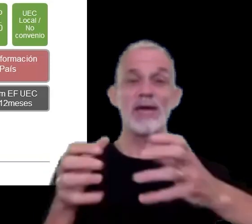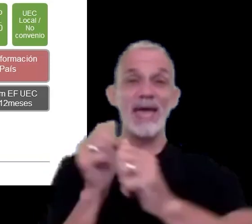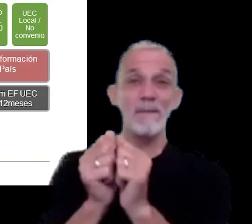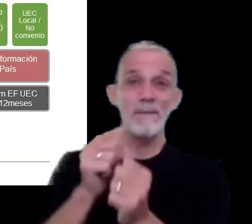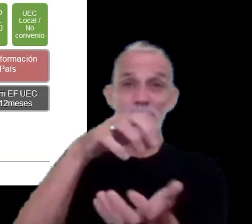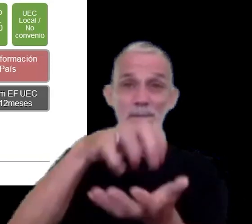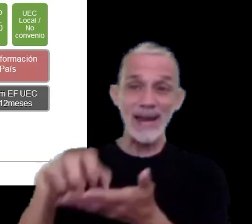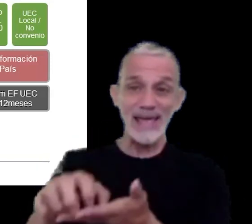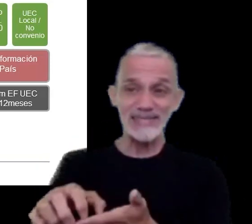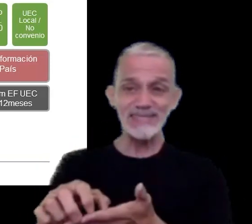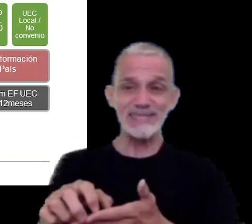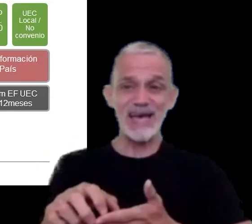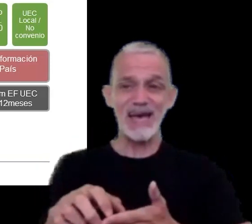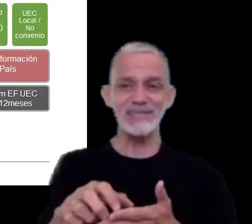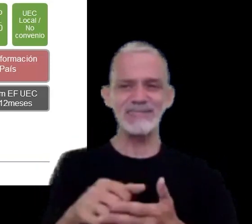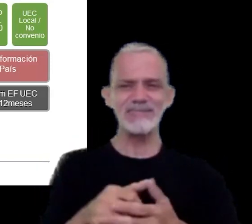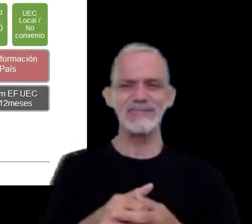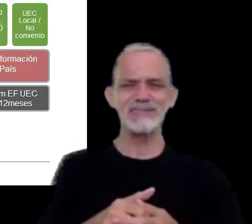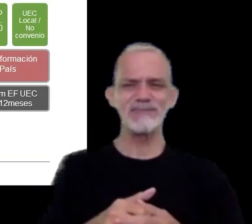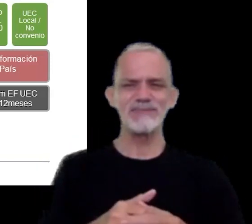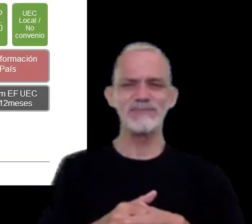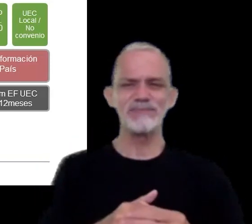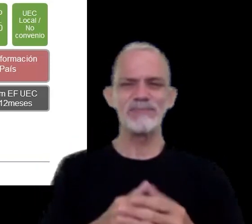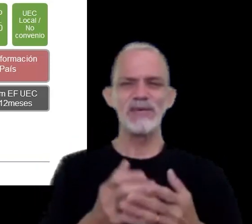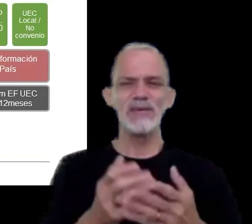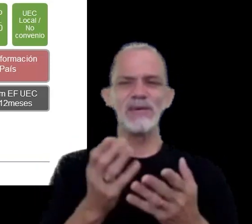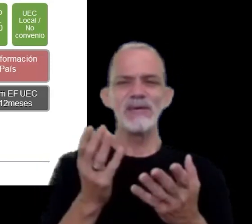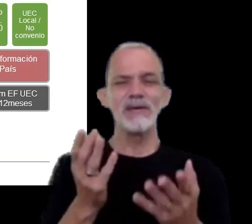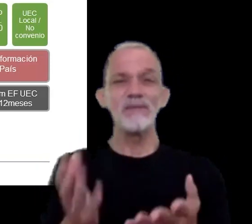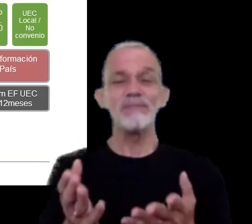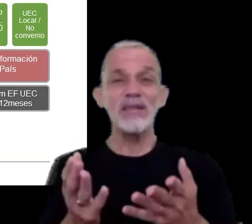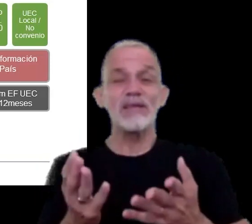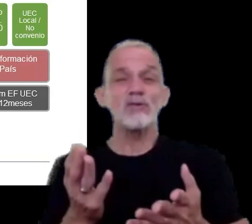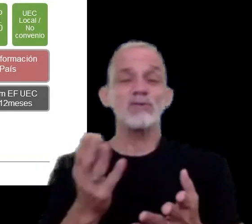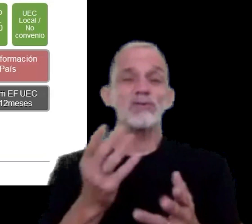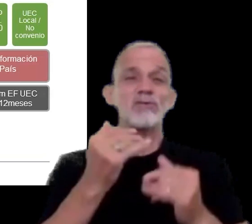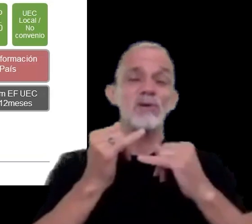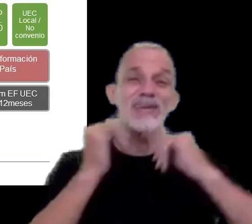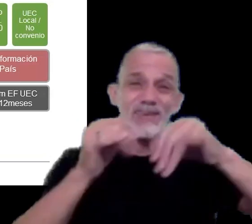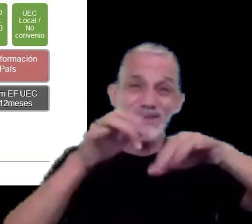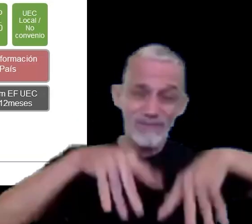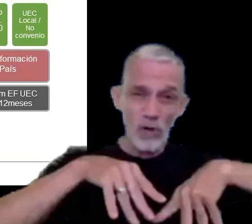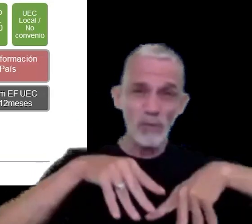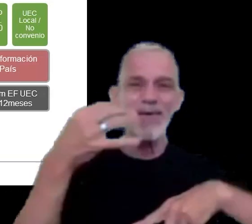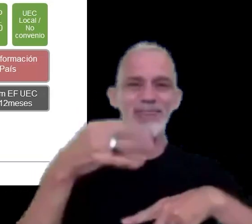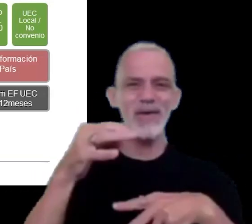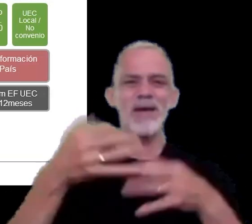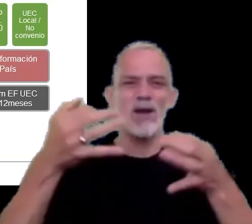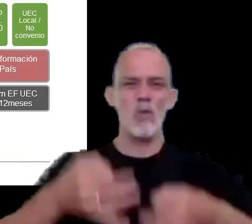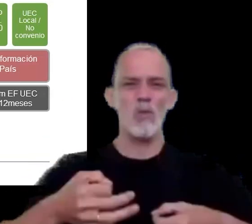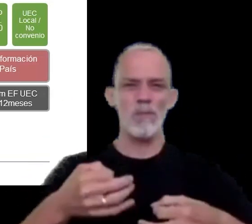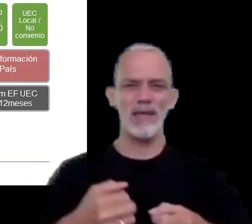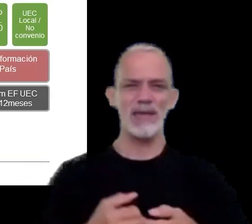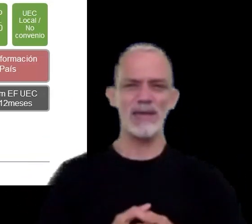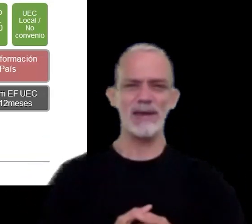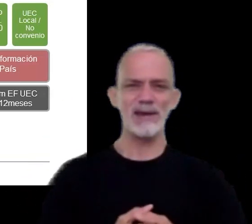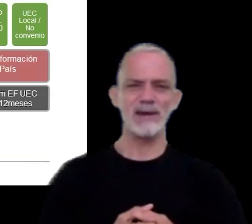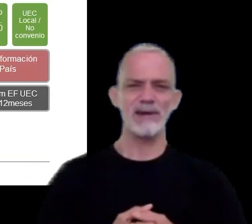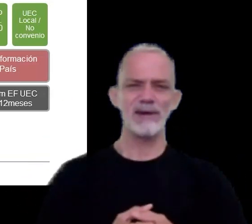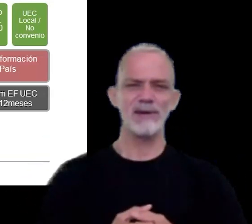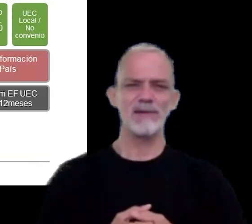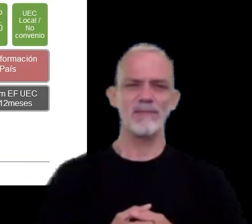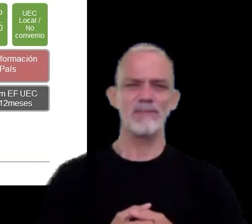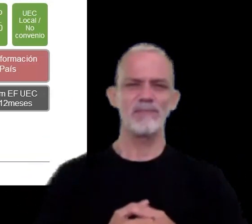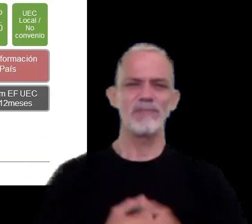deban cumplir con este informe incluso grupos pequeños teniendo en cuenta